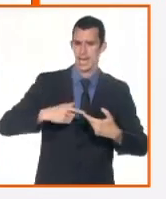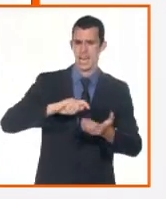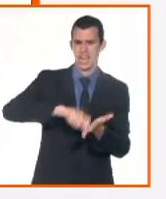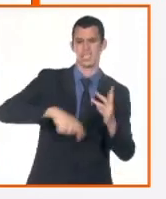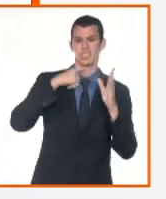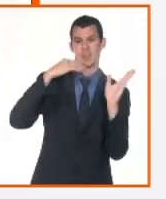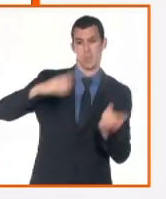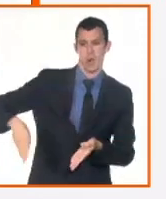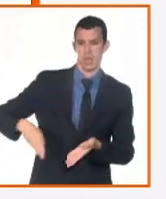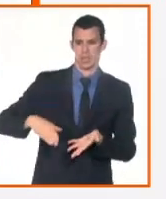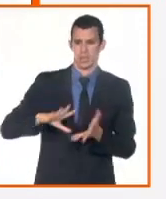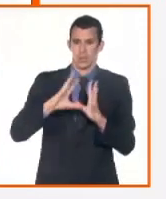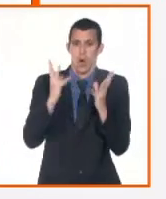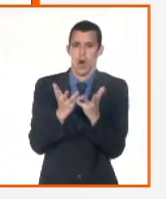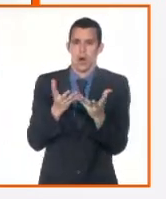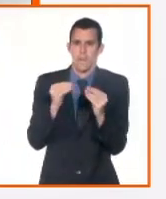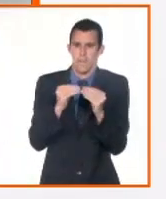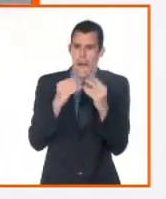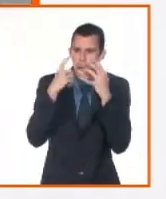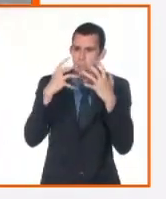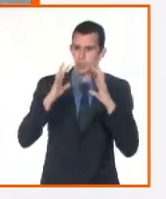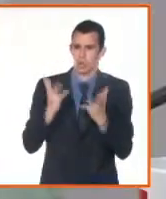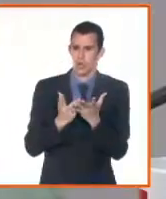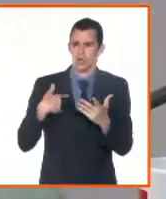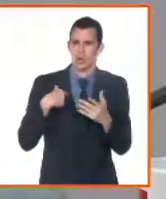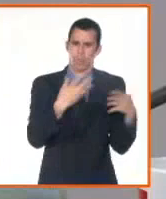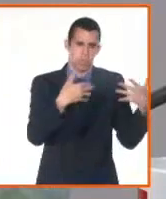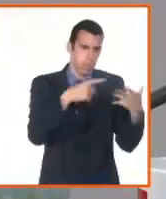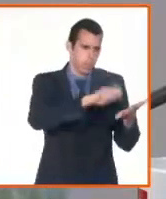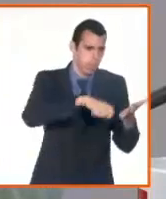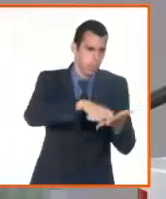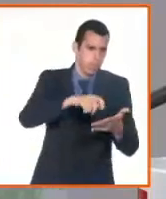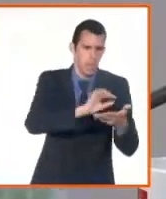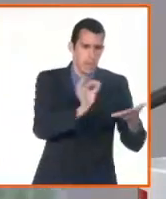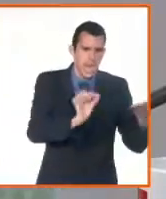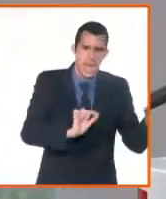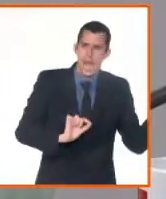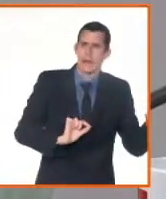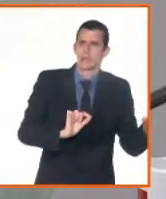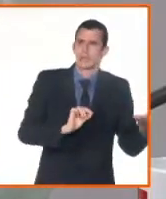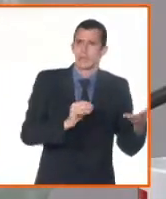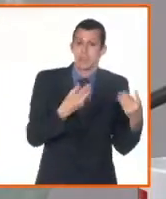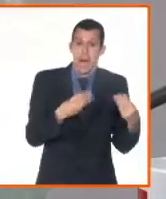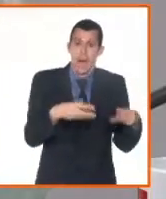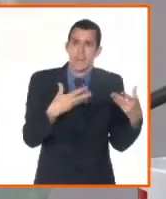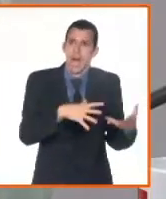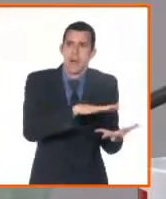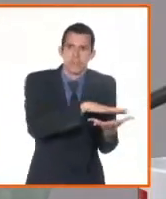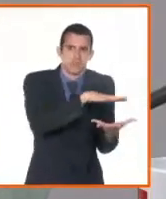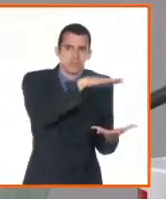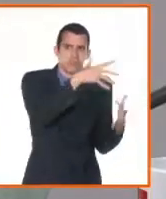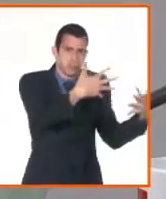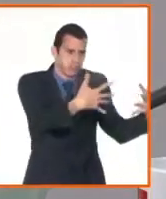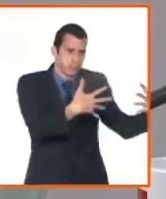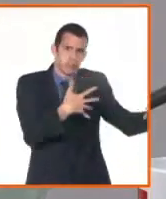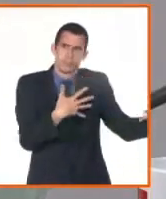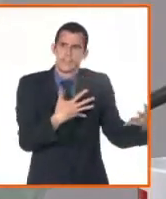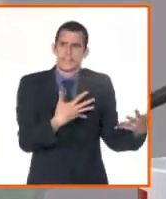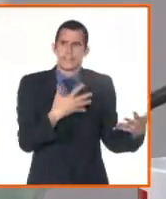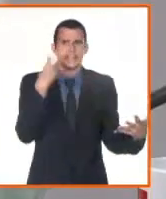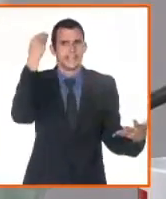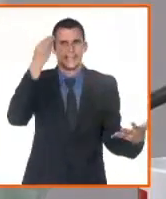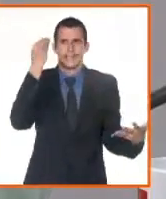los servicios que brinda el Registro del Estado Civil a la población. Esa herramienta ha dado determinados resultados,